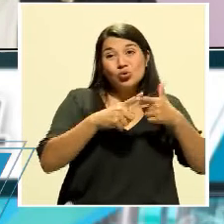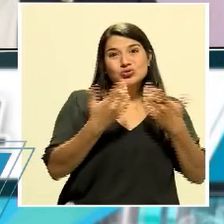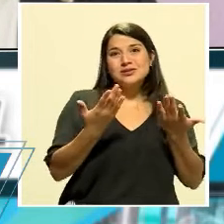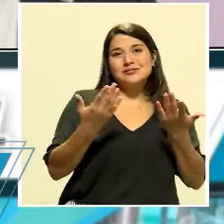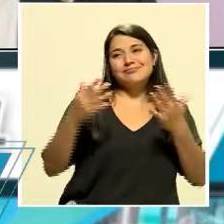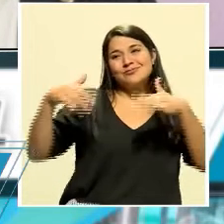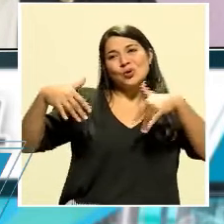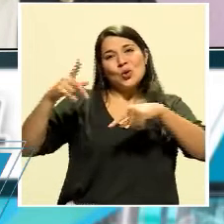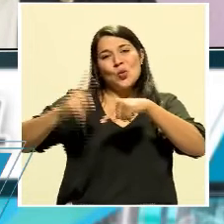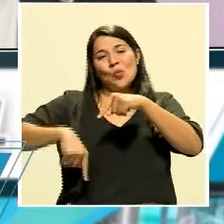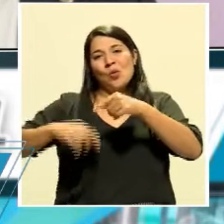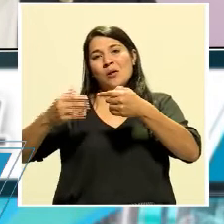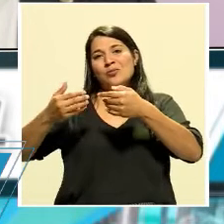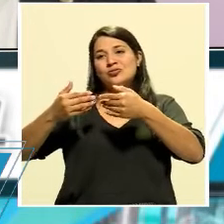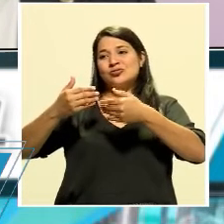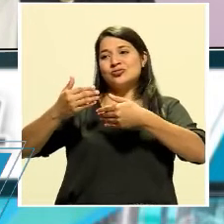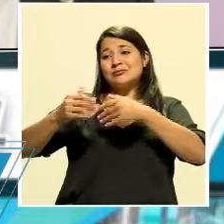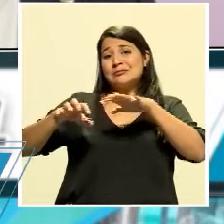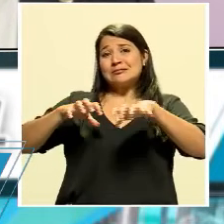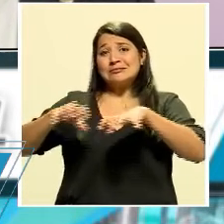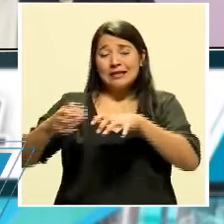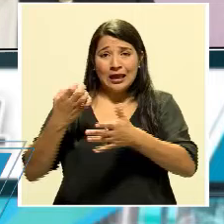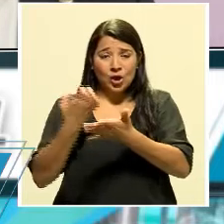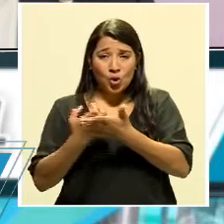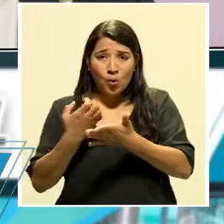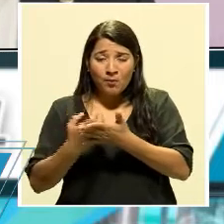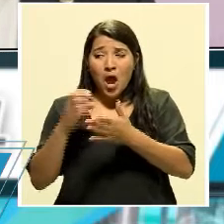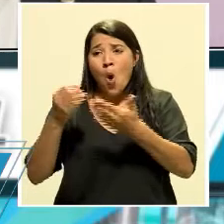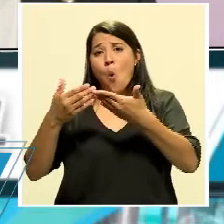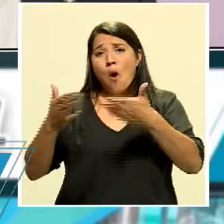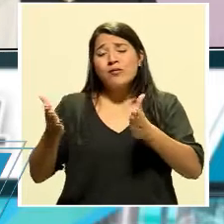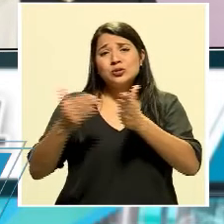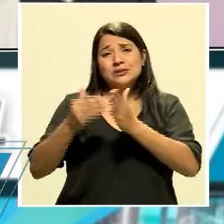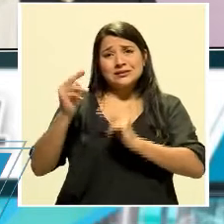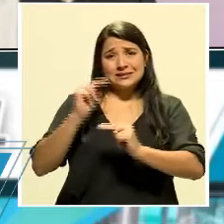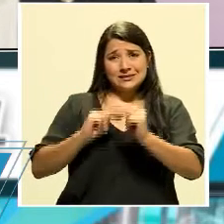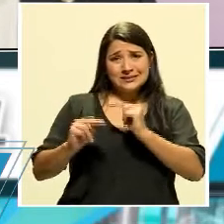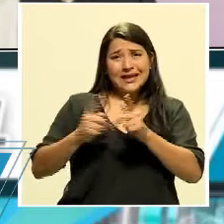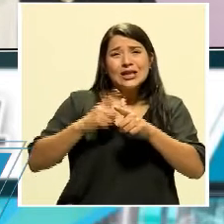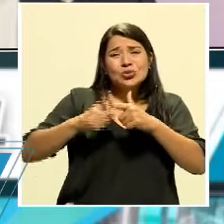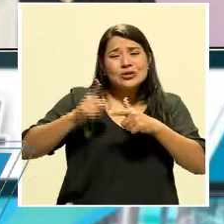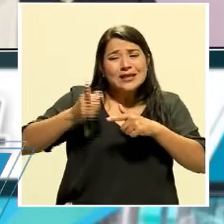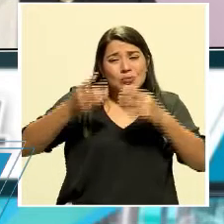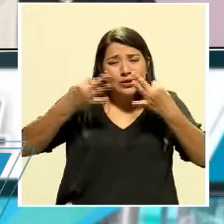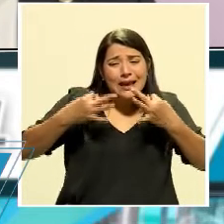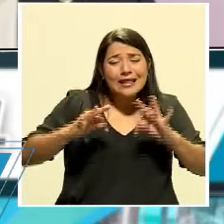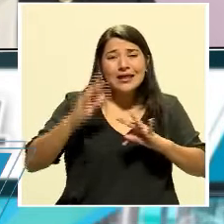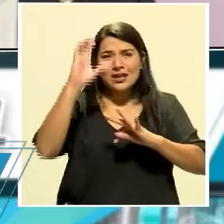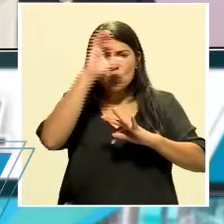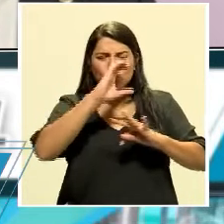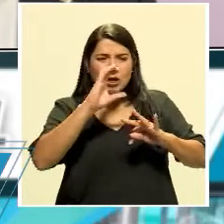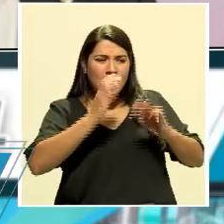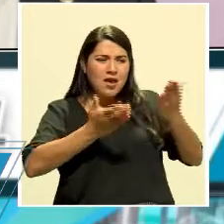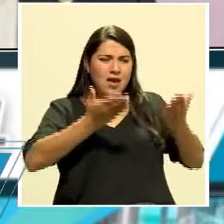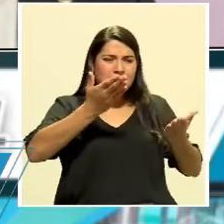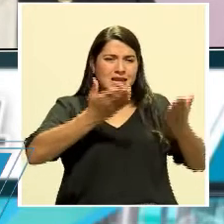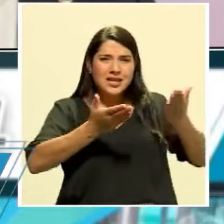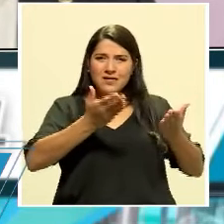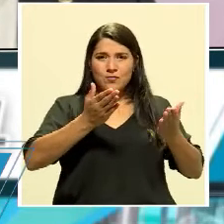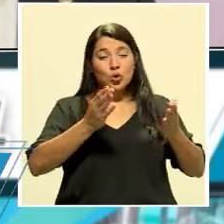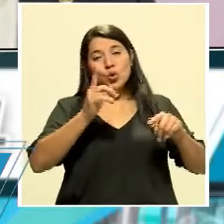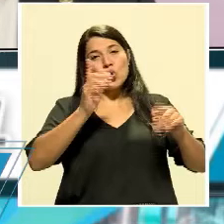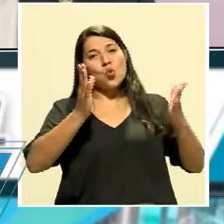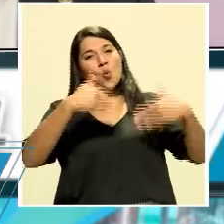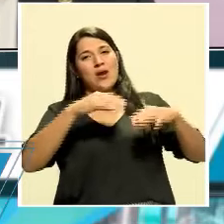tiene oportunidad de surgir, ¿verdad? Entonces tenemos que encontrar esa forma de buscar un equilibrio que no es absoluto ni es perfecto, pero lo más